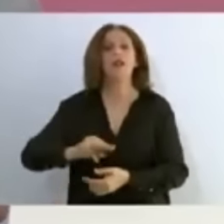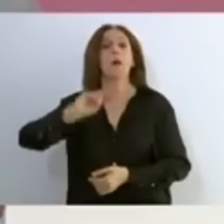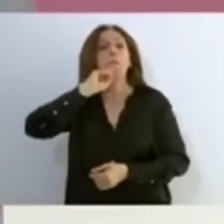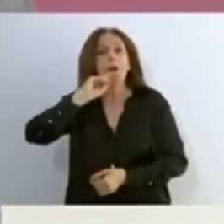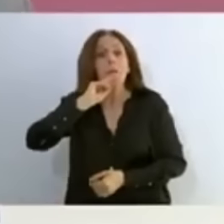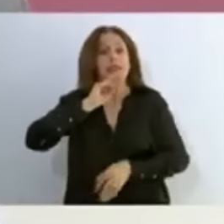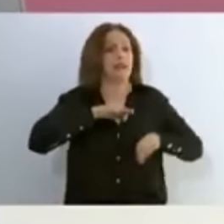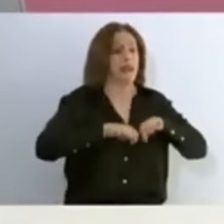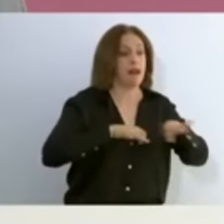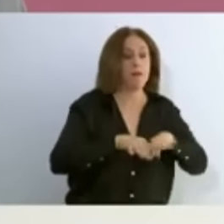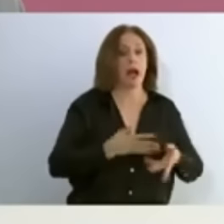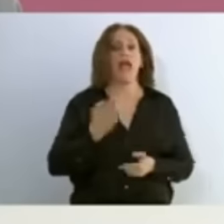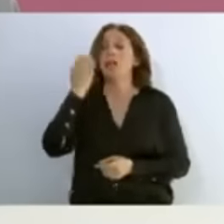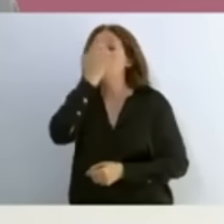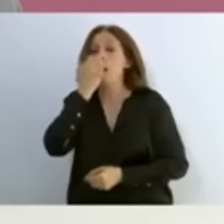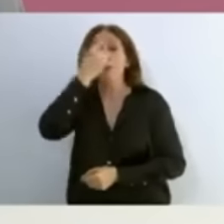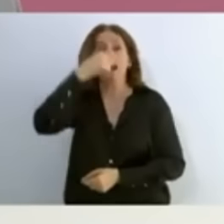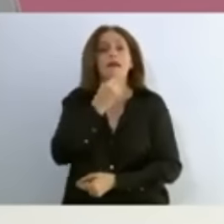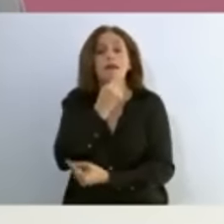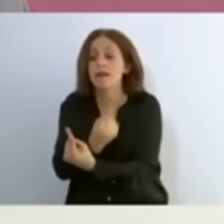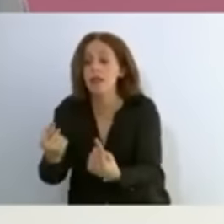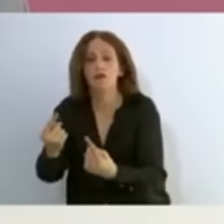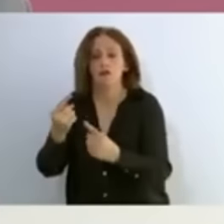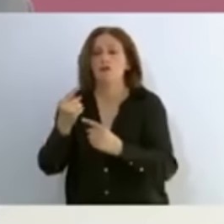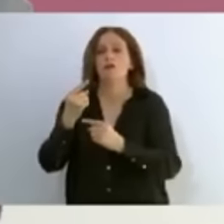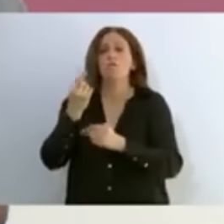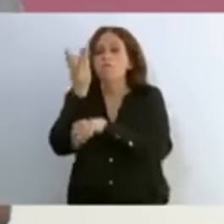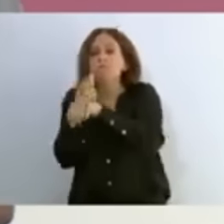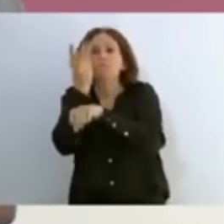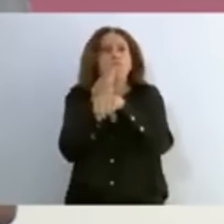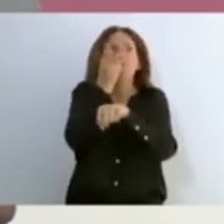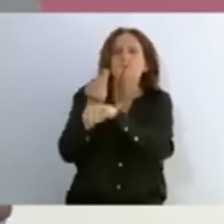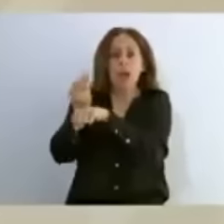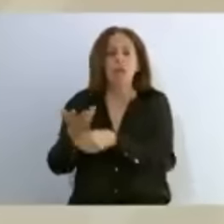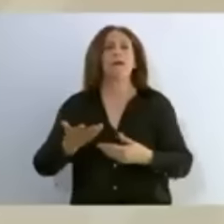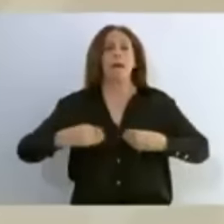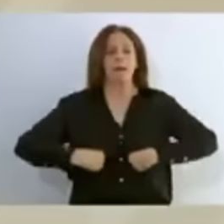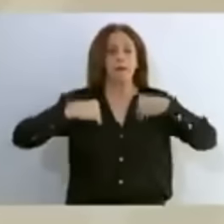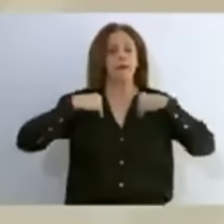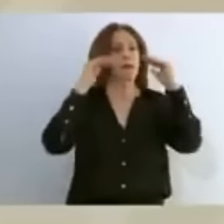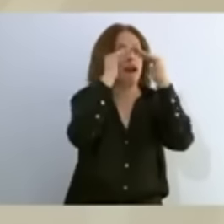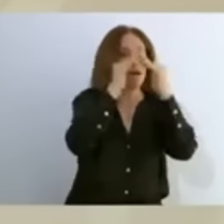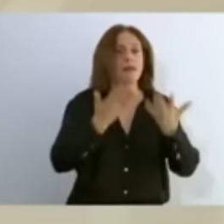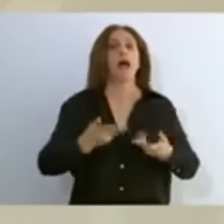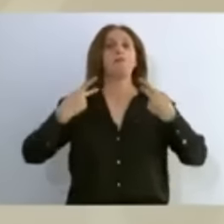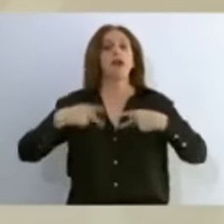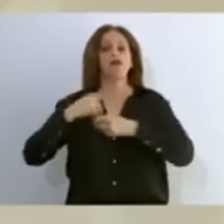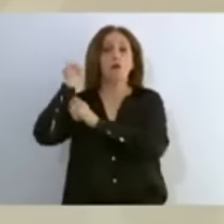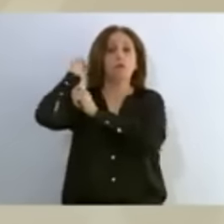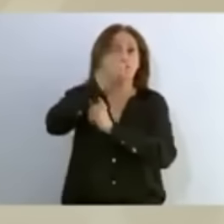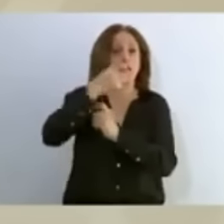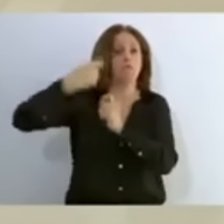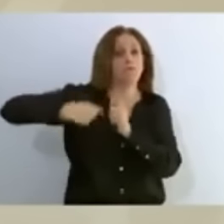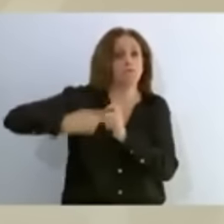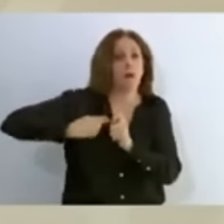para niñas y niños que necesitaban ser mejoradas, más vivienda, pescadores y muchos otros que han recibido miles de